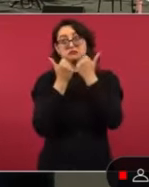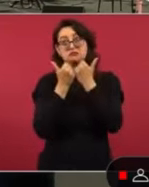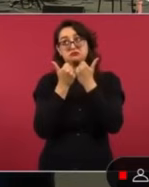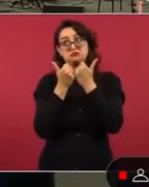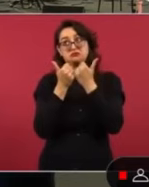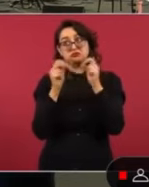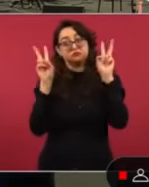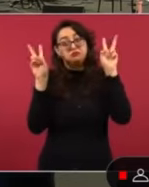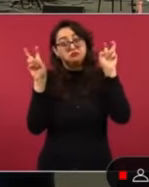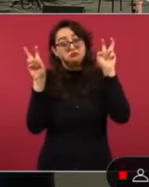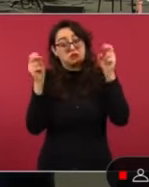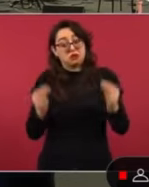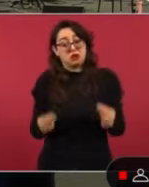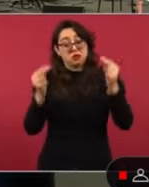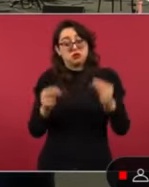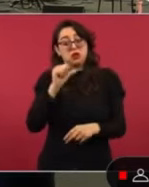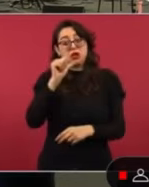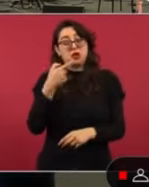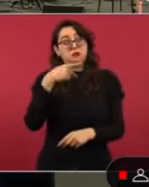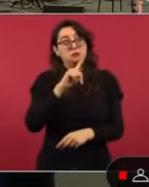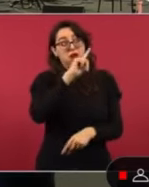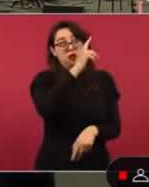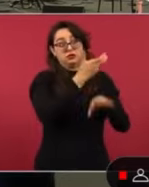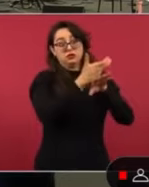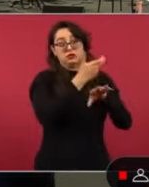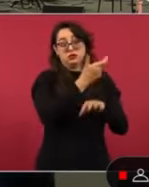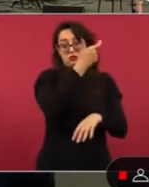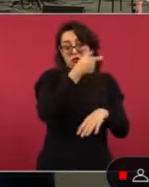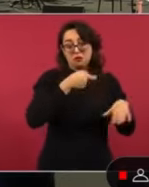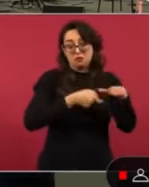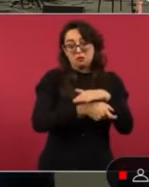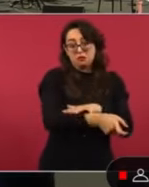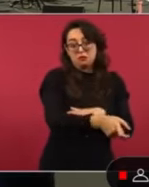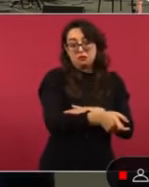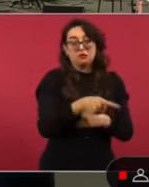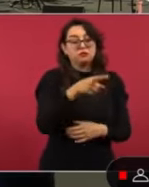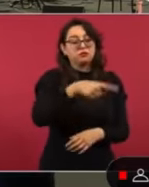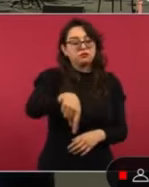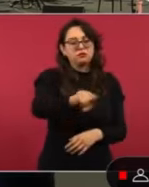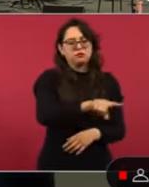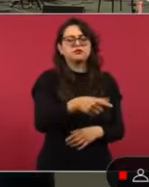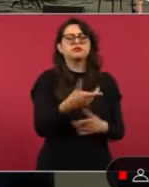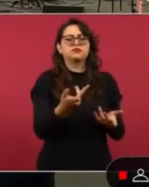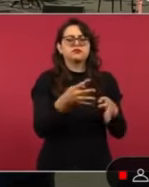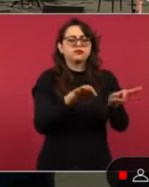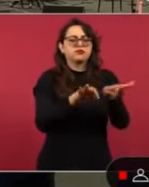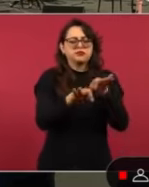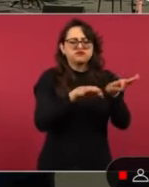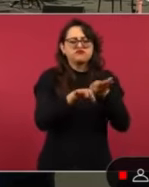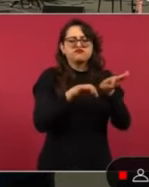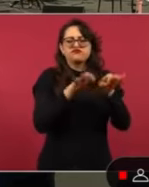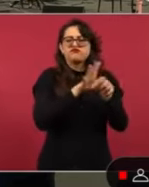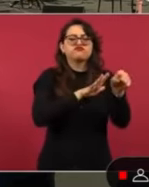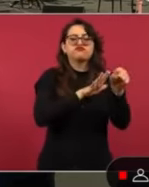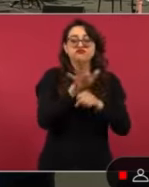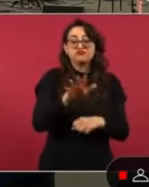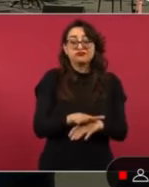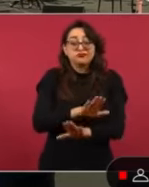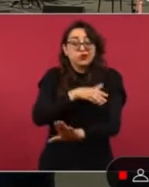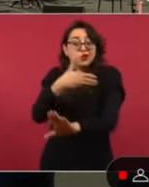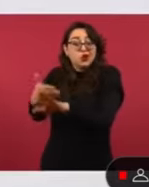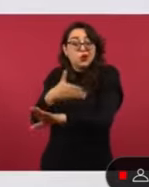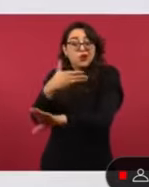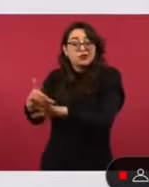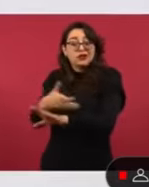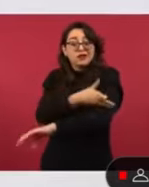ellos, financiada por el gobierno de Estados Unidos, se dedica ahora a algo sumamente grave, a acosar y a hostigar a la familia del